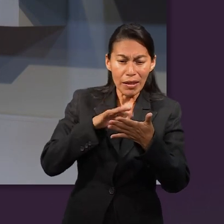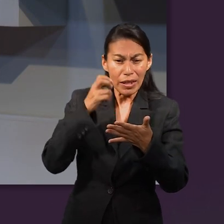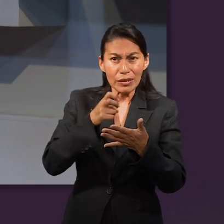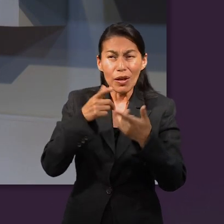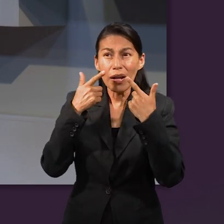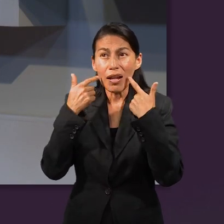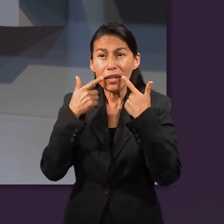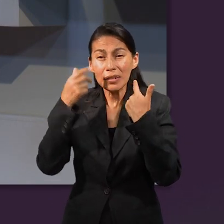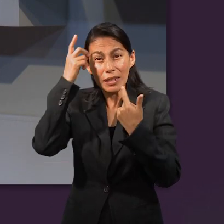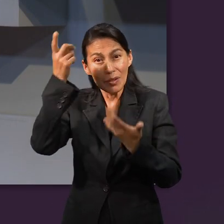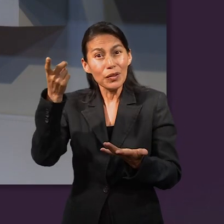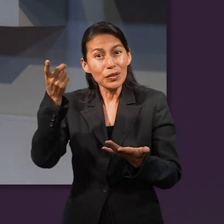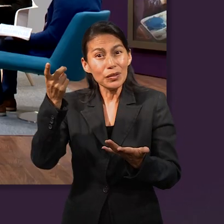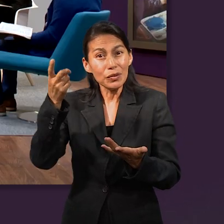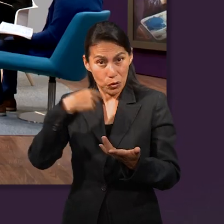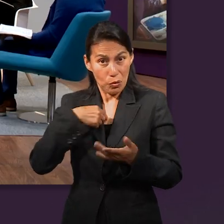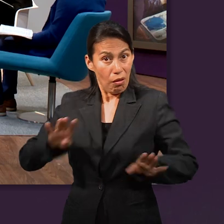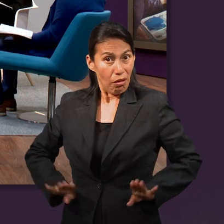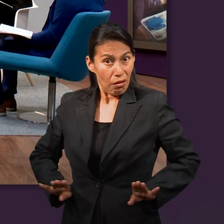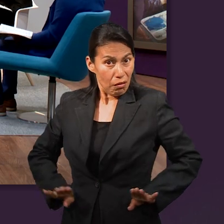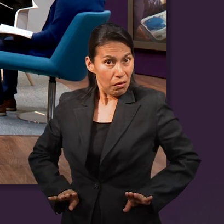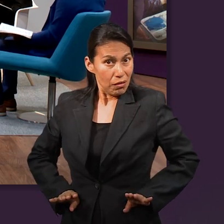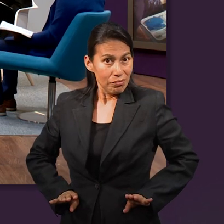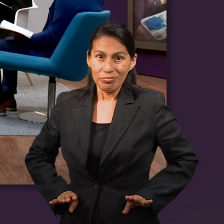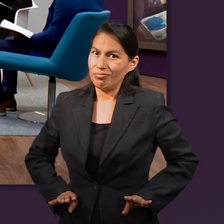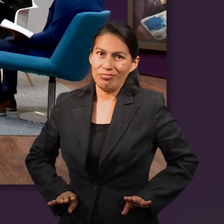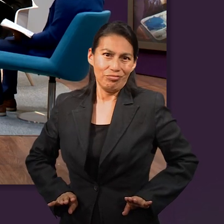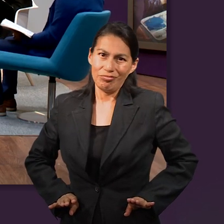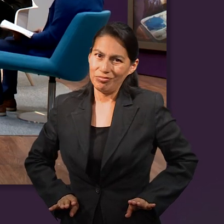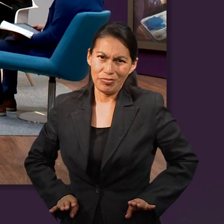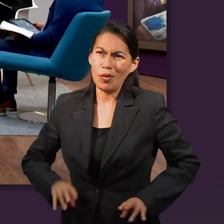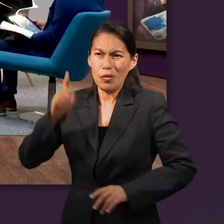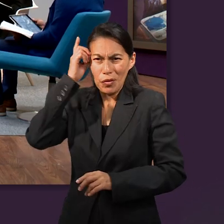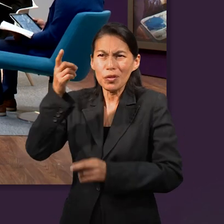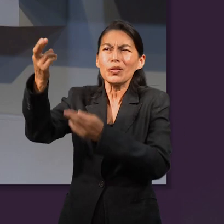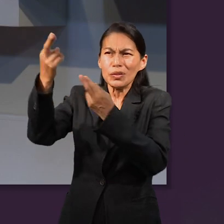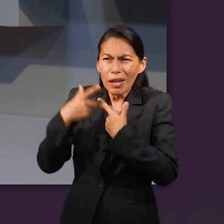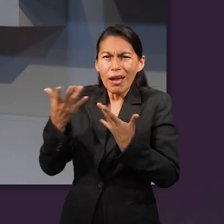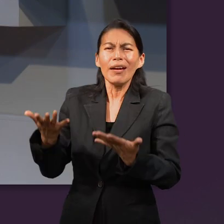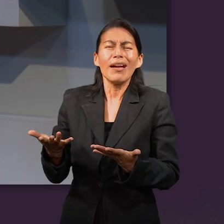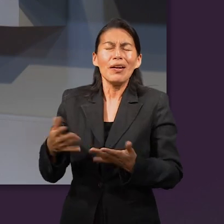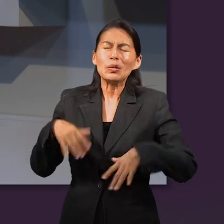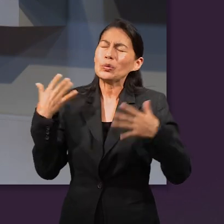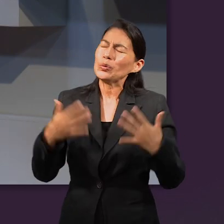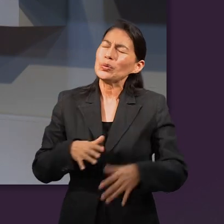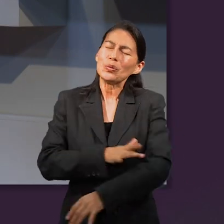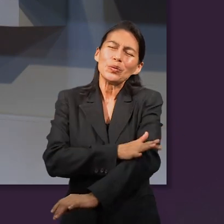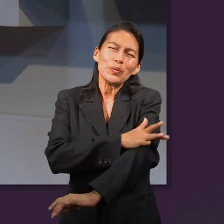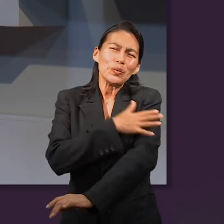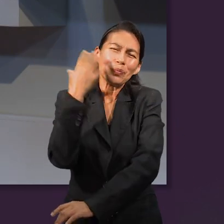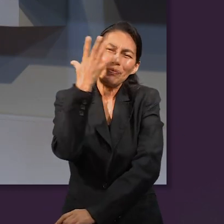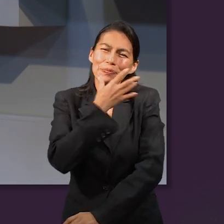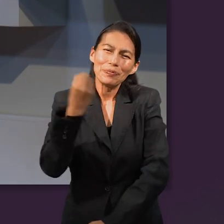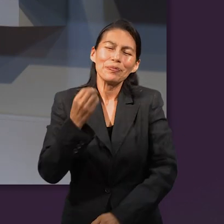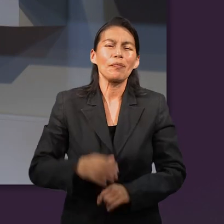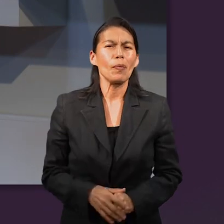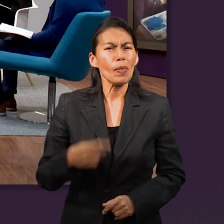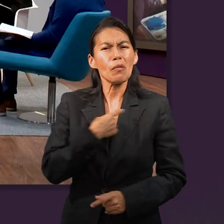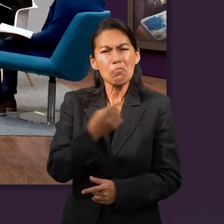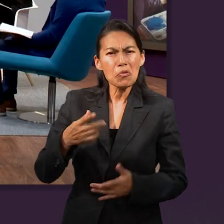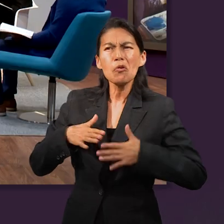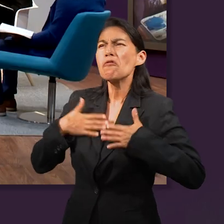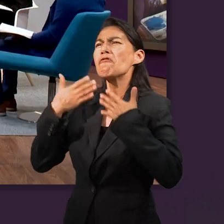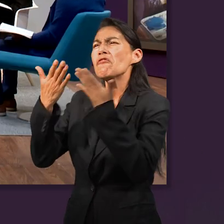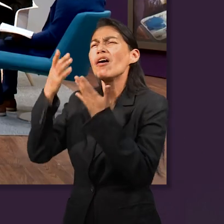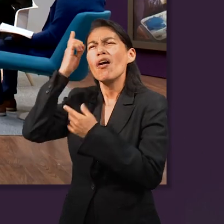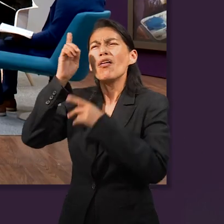hemos leído hasta ahora es la gracia de Dios. Nosotros no merecemos nada, todo es un regalo de Dios, y entonces podemos estar confiados de